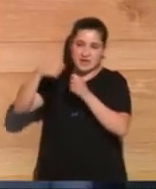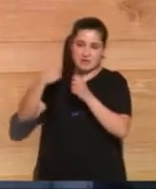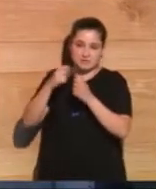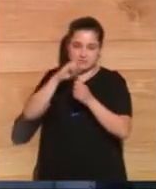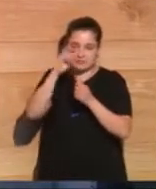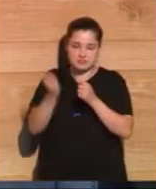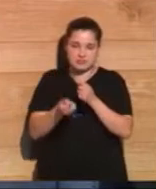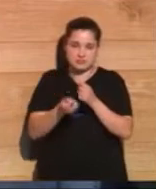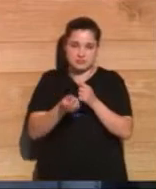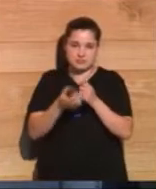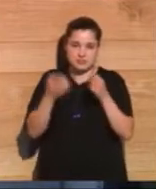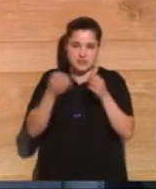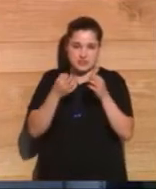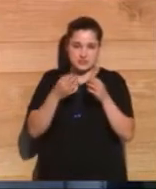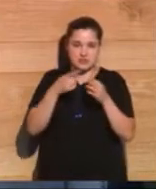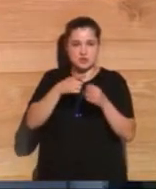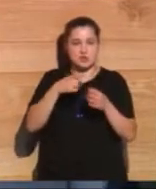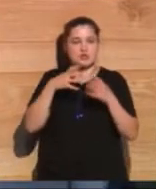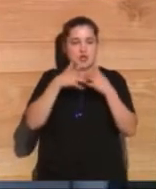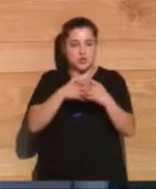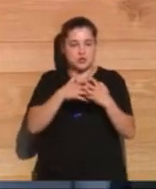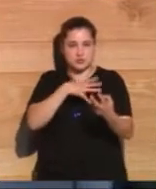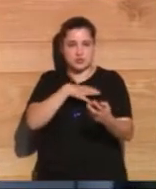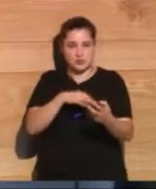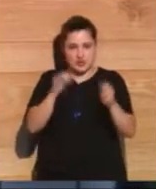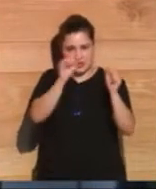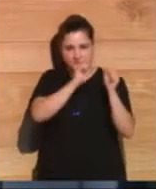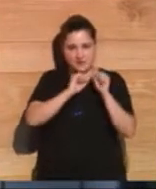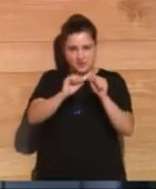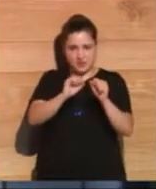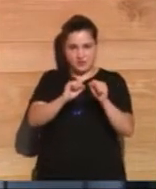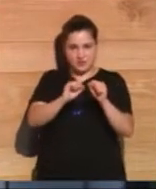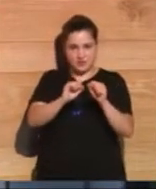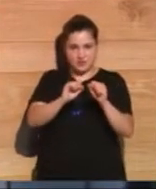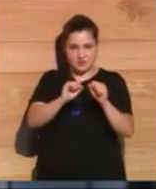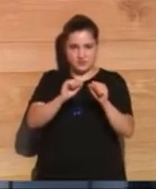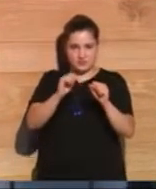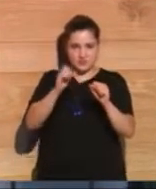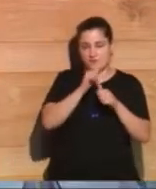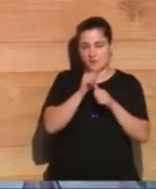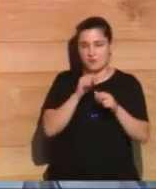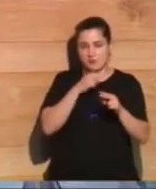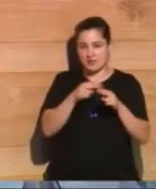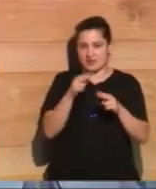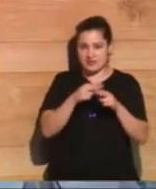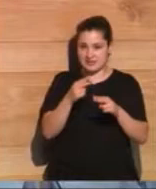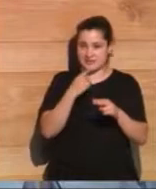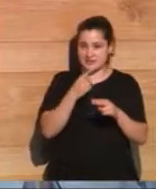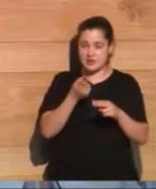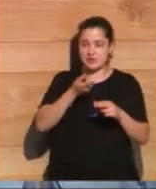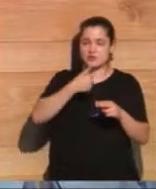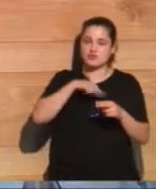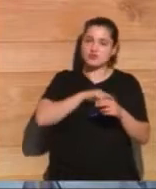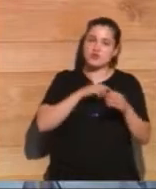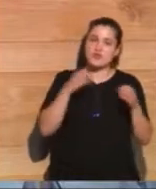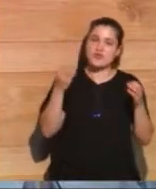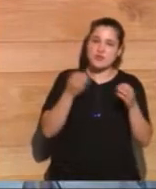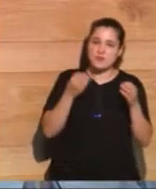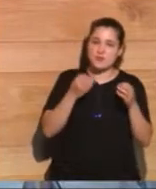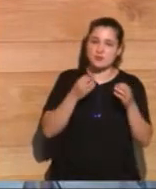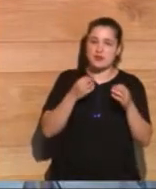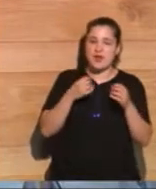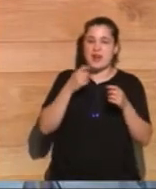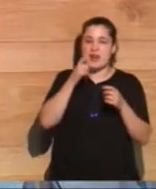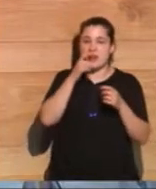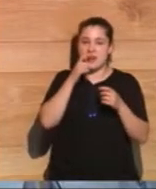luchaba y que se podía defender ante la idea de la tragedia de lo común, ¿no? Hemos de superar el lenguaje